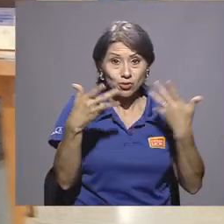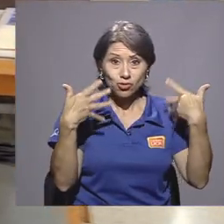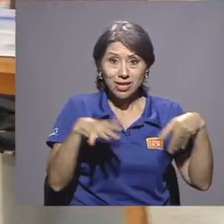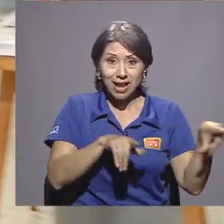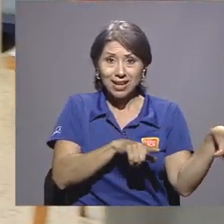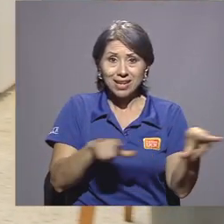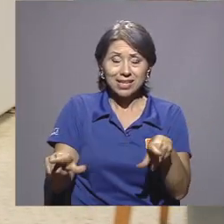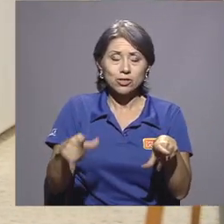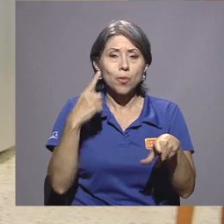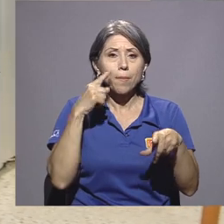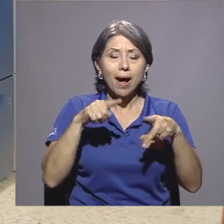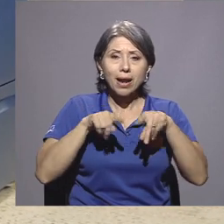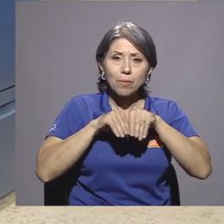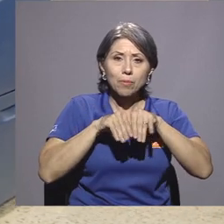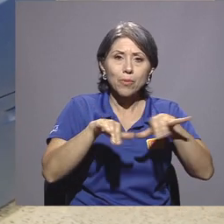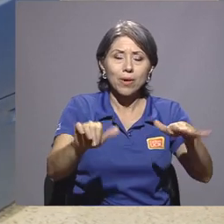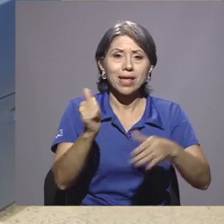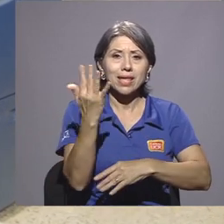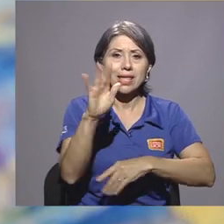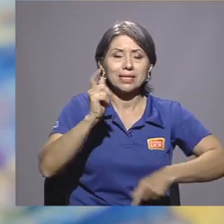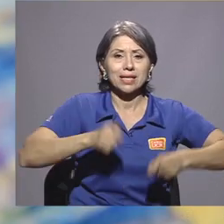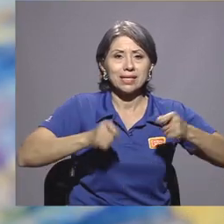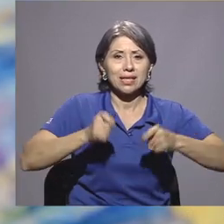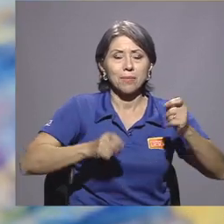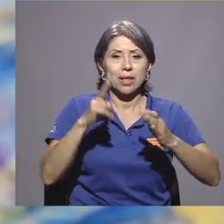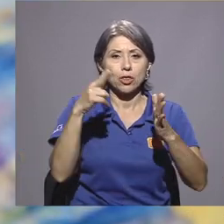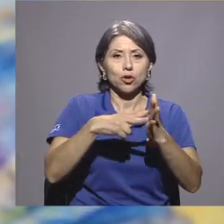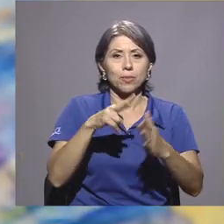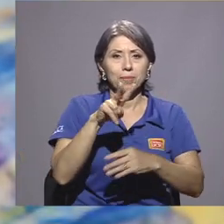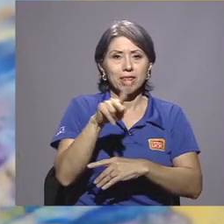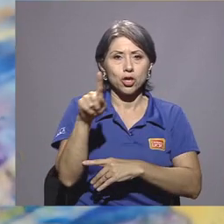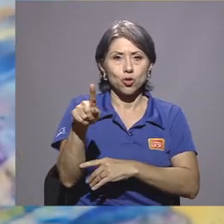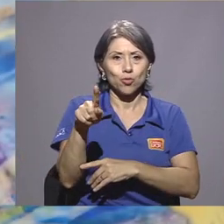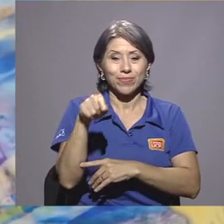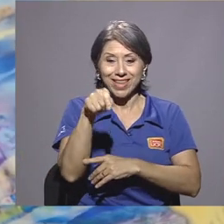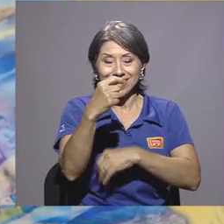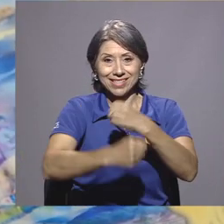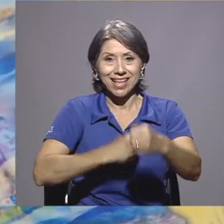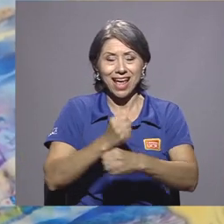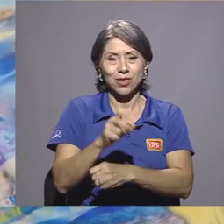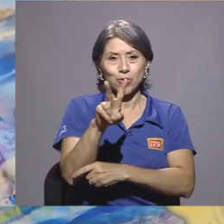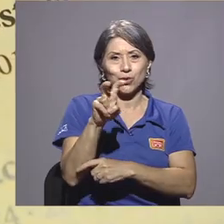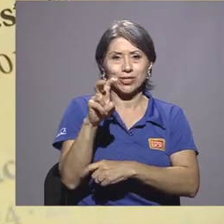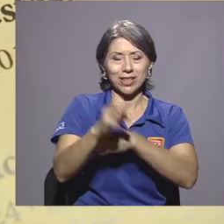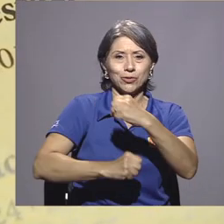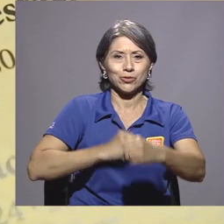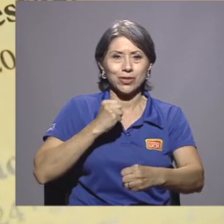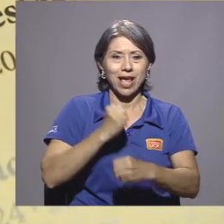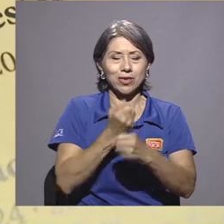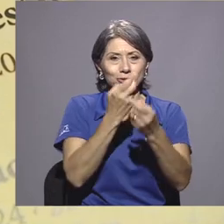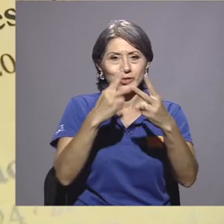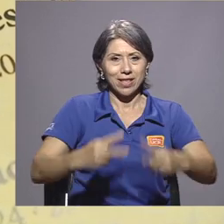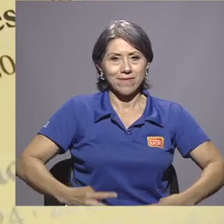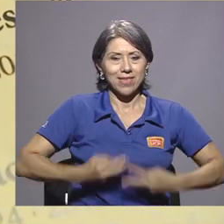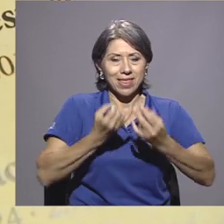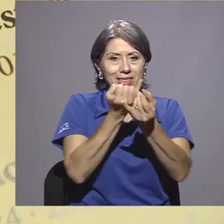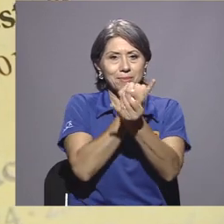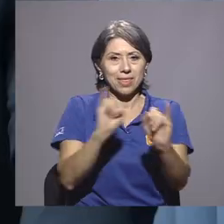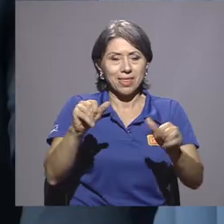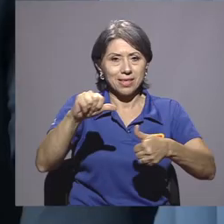el 15 de septiembre del 2021, año que se celebrarán los 200 años de vida independiente en Centroamérica.